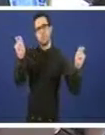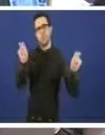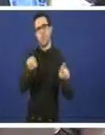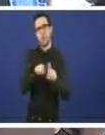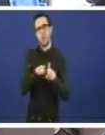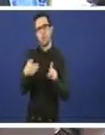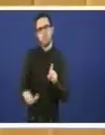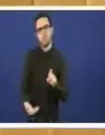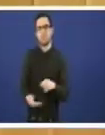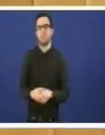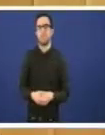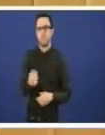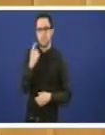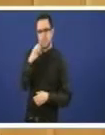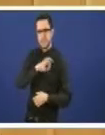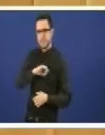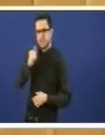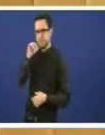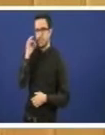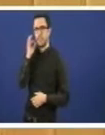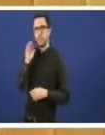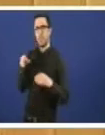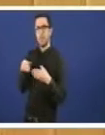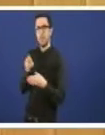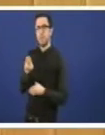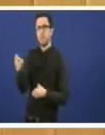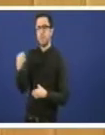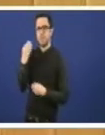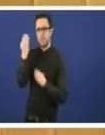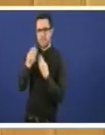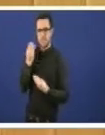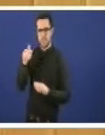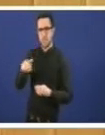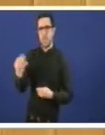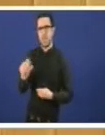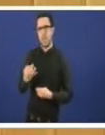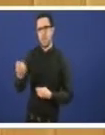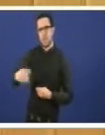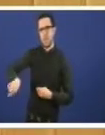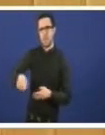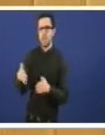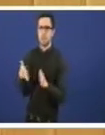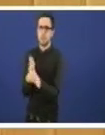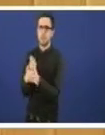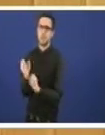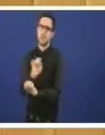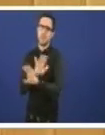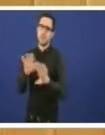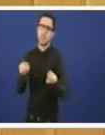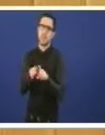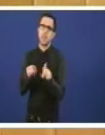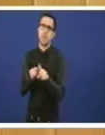do Partido Popular nos cremos que vai sendo hora de que vostedes aclaren cale a súa intención a respecto da instalación